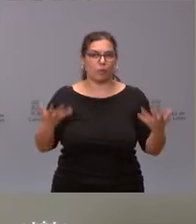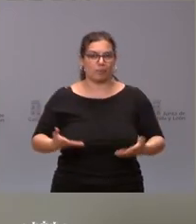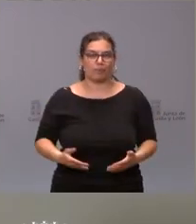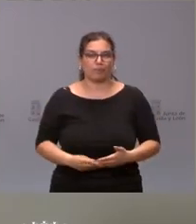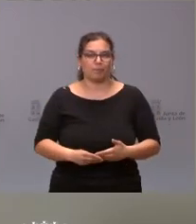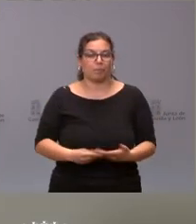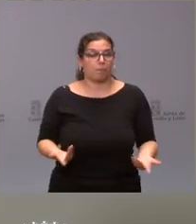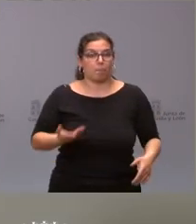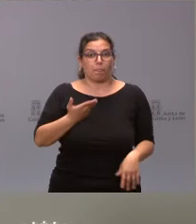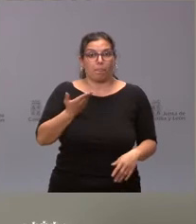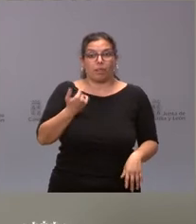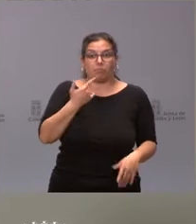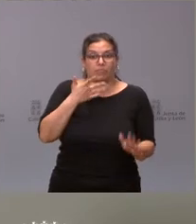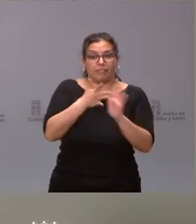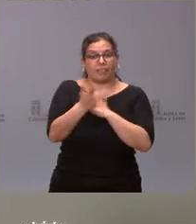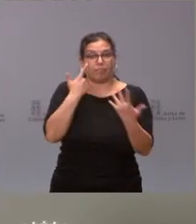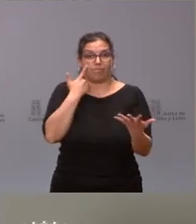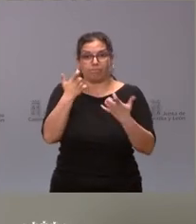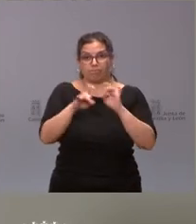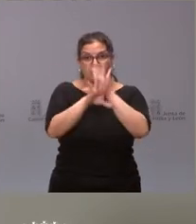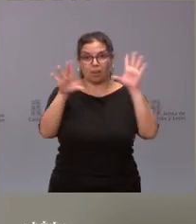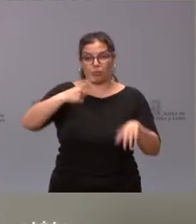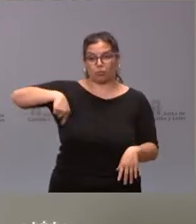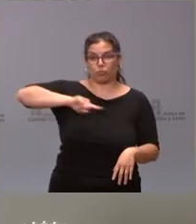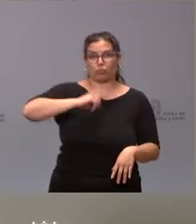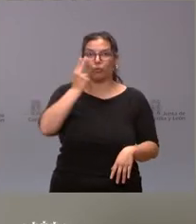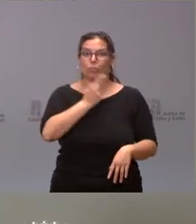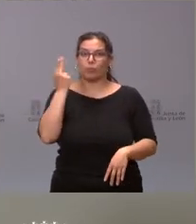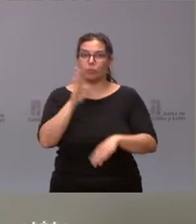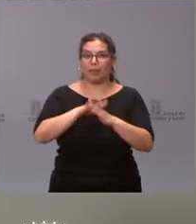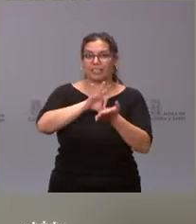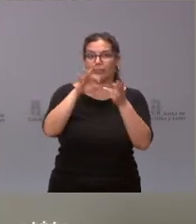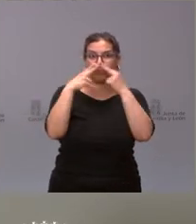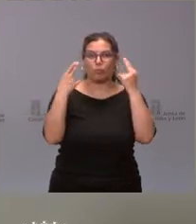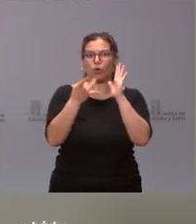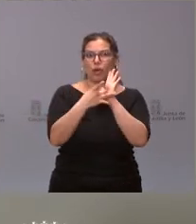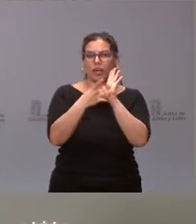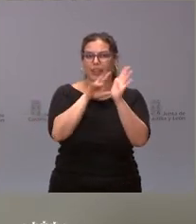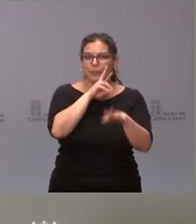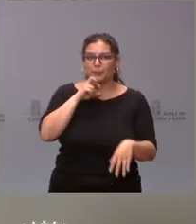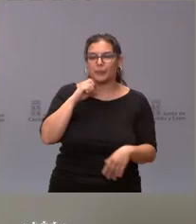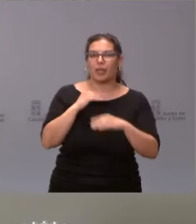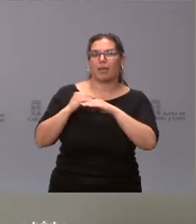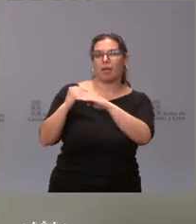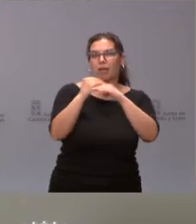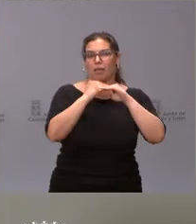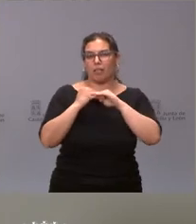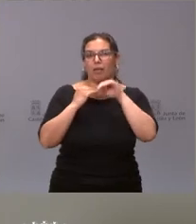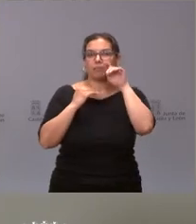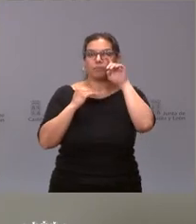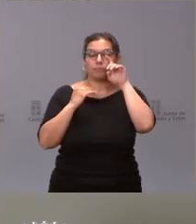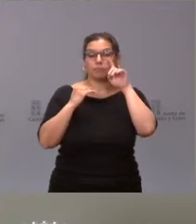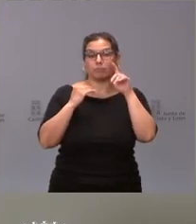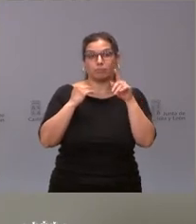Como les digo, es un claro reflejo del compromiso de Castilla y León con la calidad de los servicios públicos, con la equidad de los mismos, que tiene su